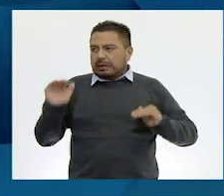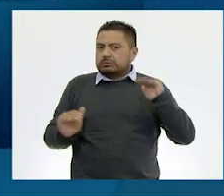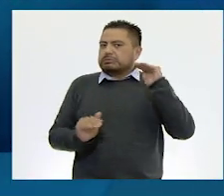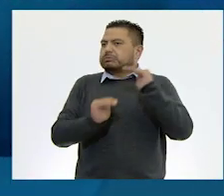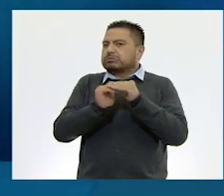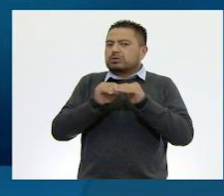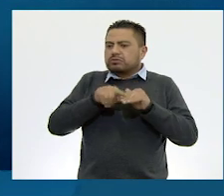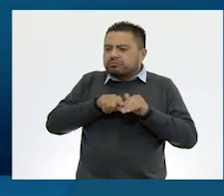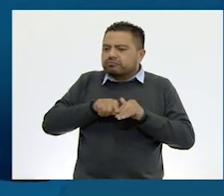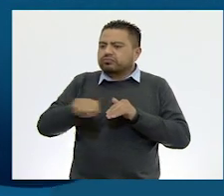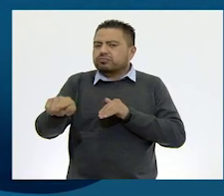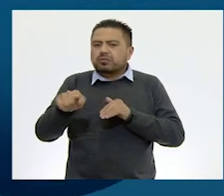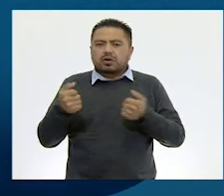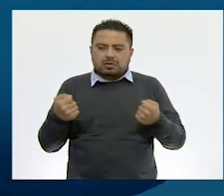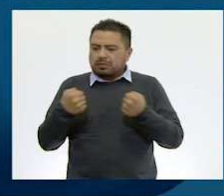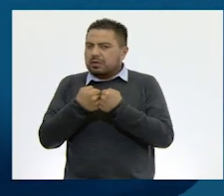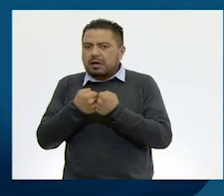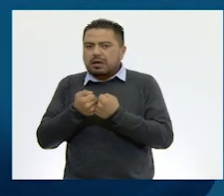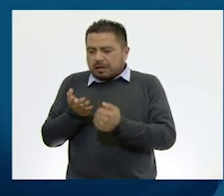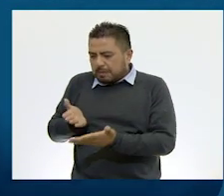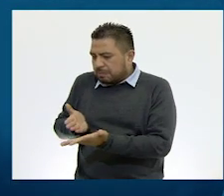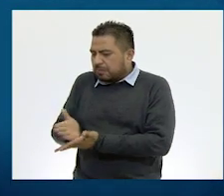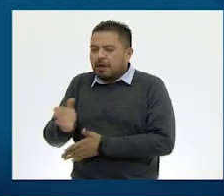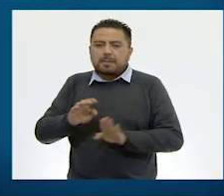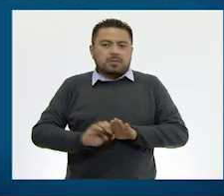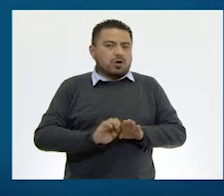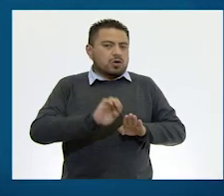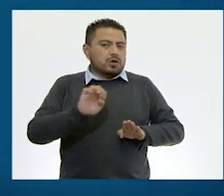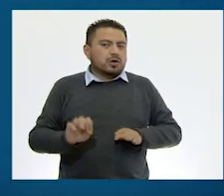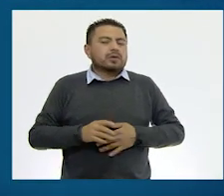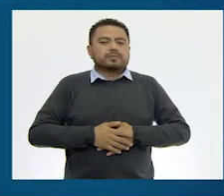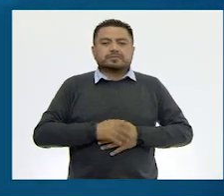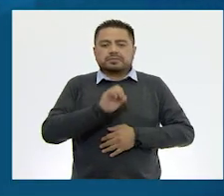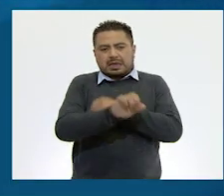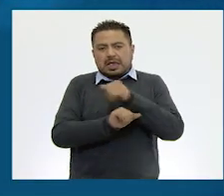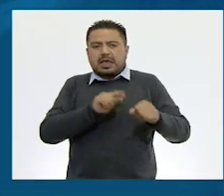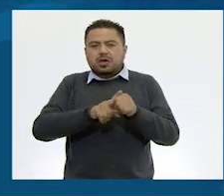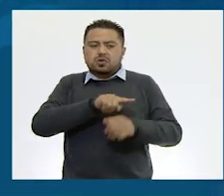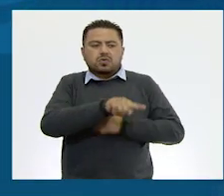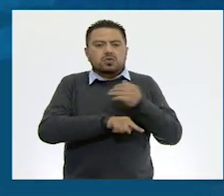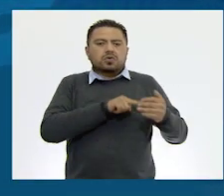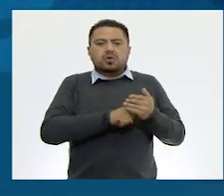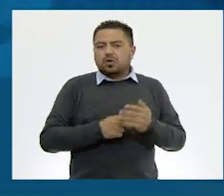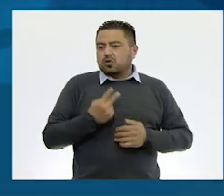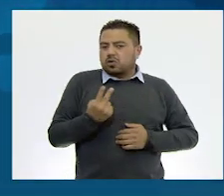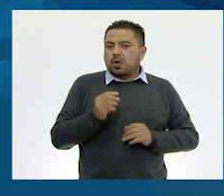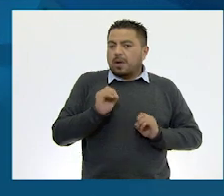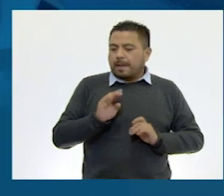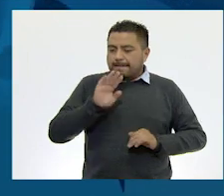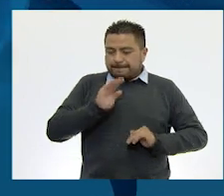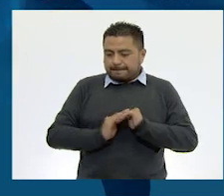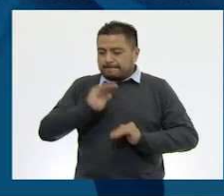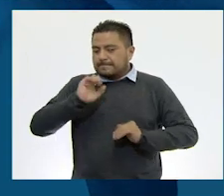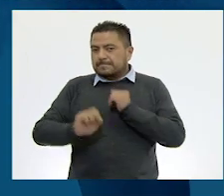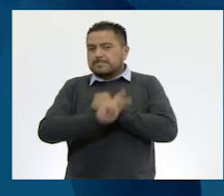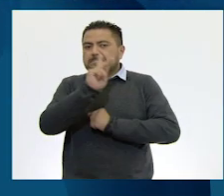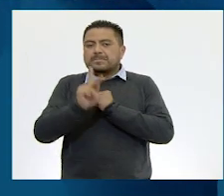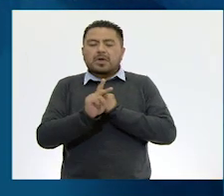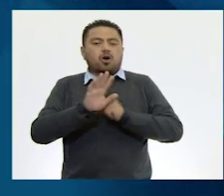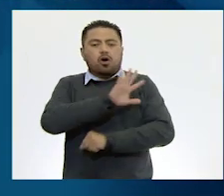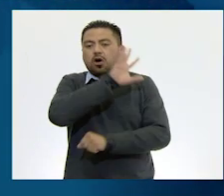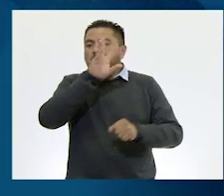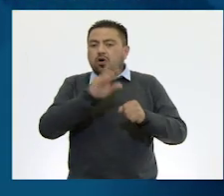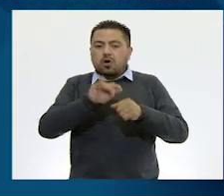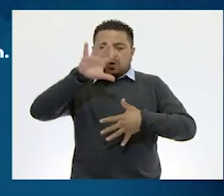ciertos límites territoriales. Por ejemplo, especies ubicadas en dos o más países o en todo un